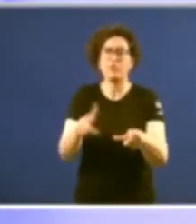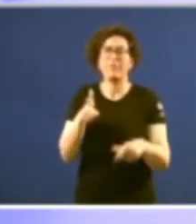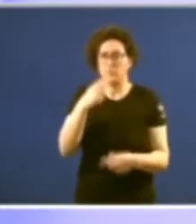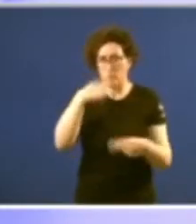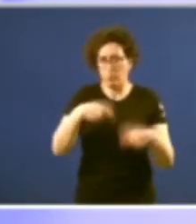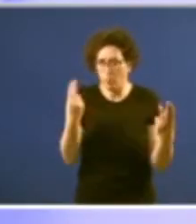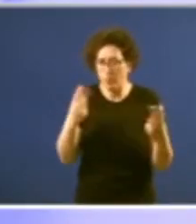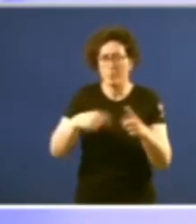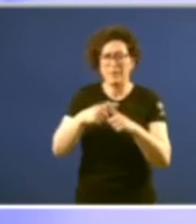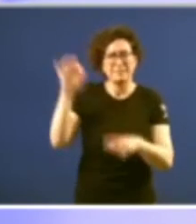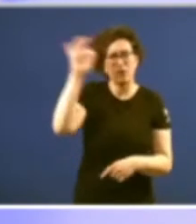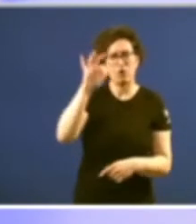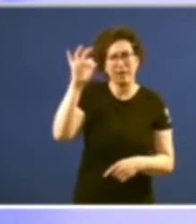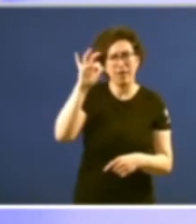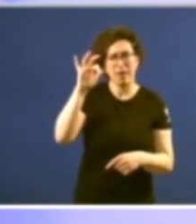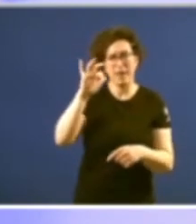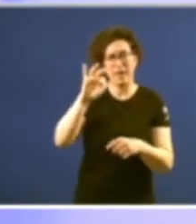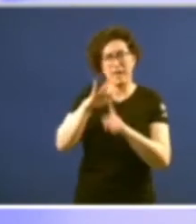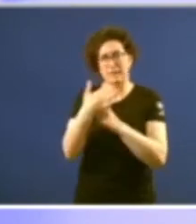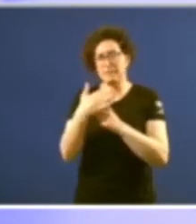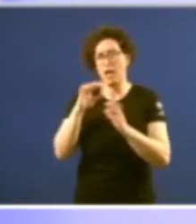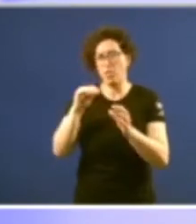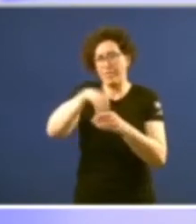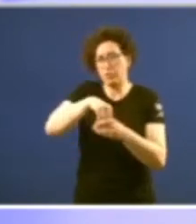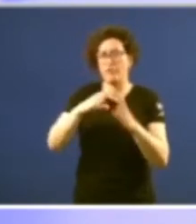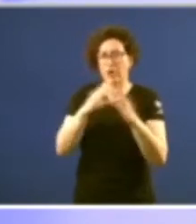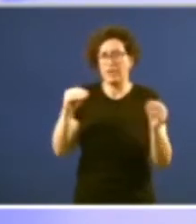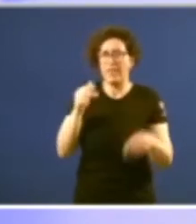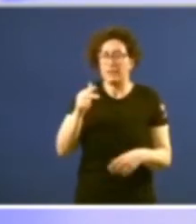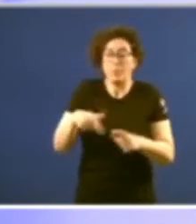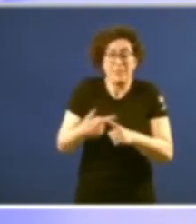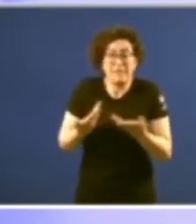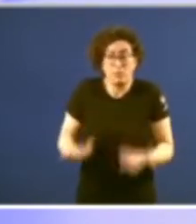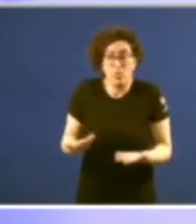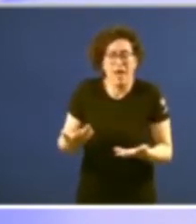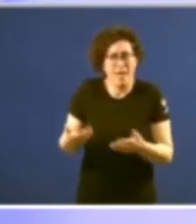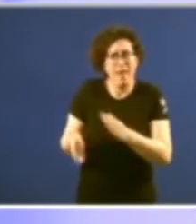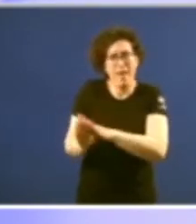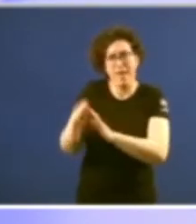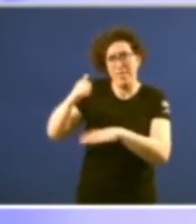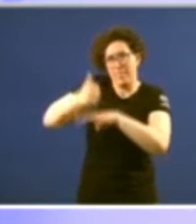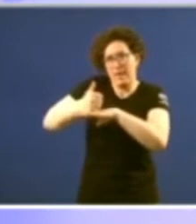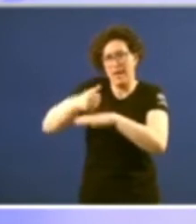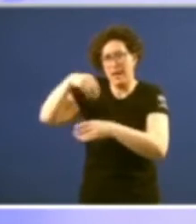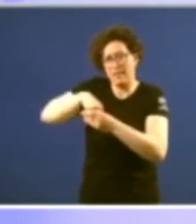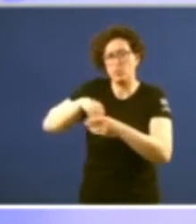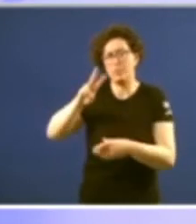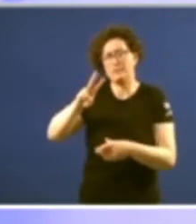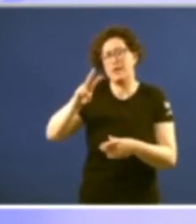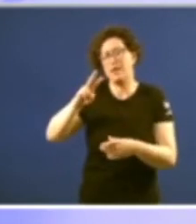Público e Teoría do Estado na Facultade de Dereito en actualidade e decana desta facultade da USC